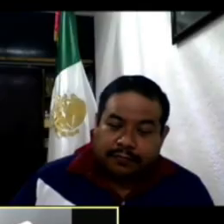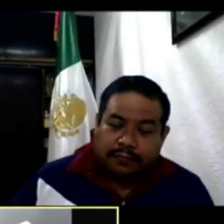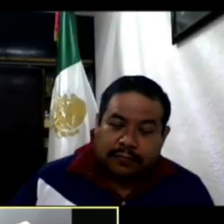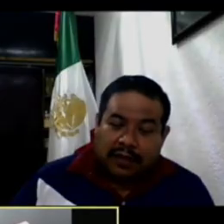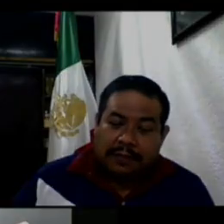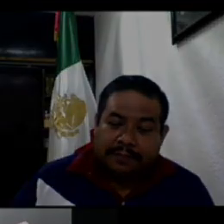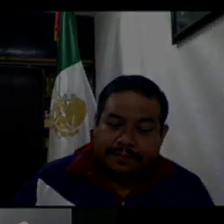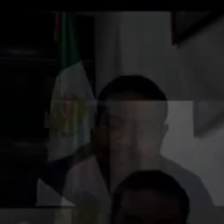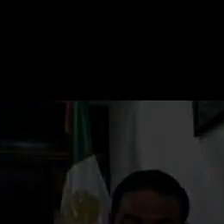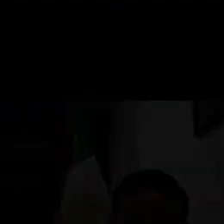Hasta luego. luego. ¡Gracias!